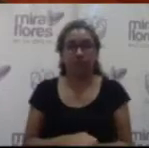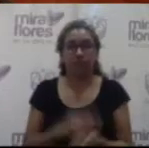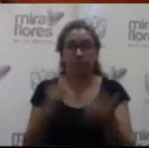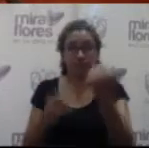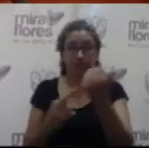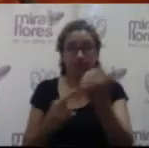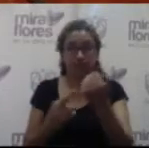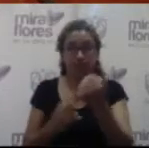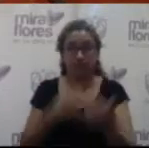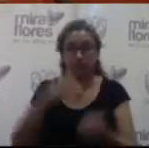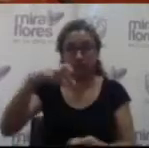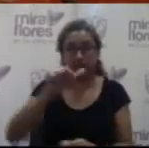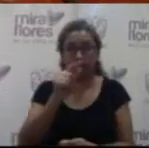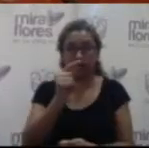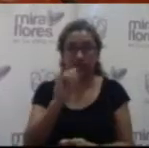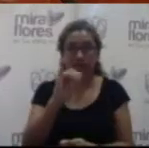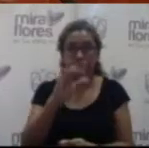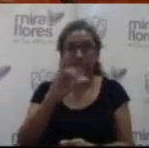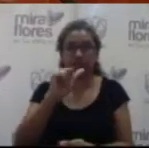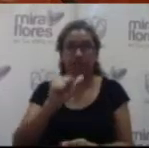Regidora Patricia del Río de Olavide.